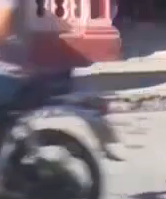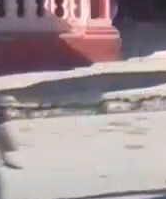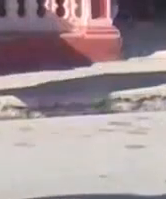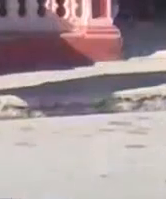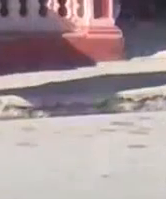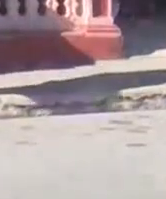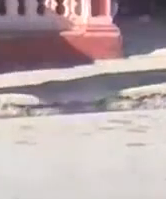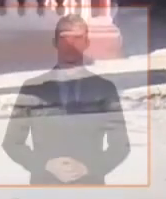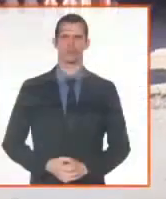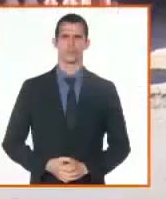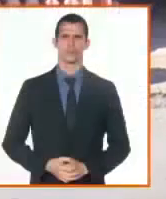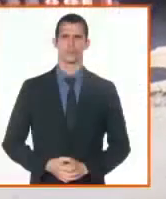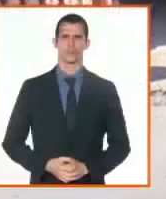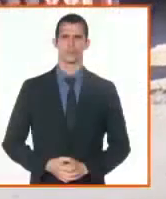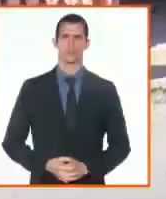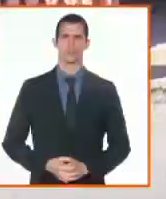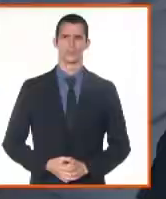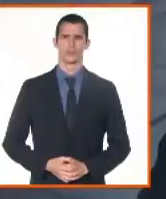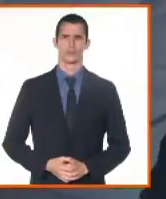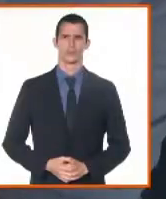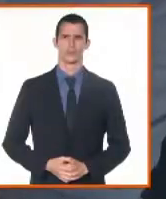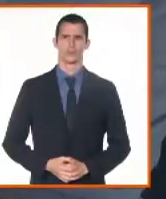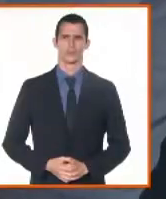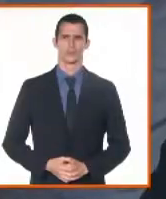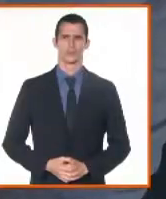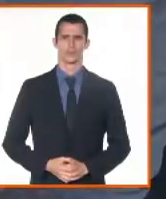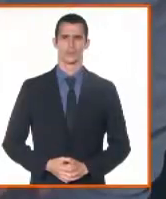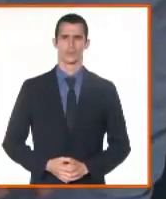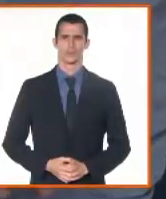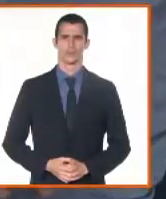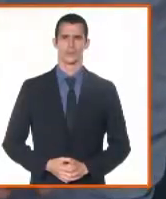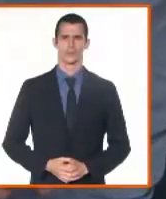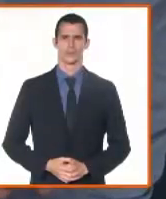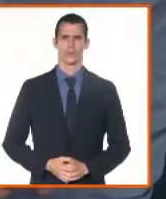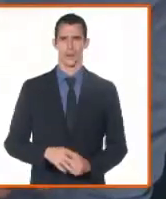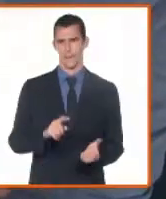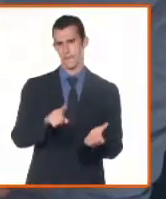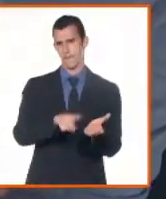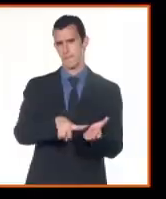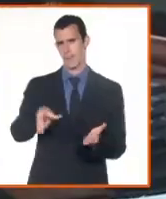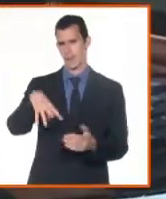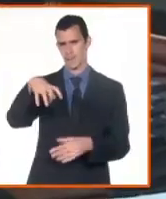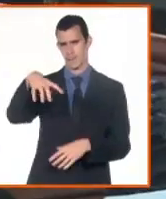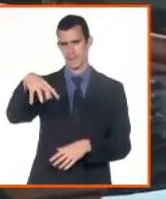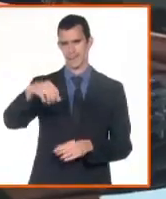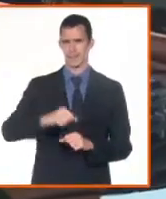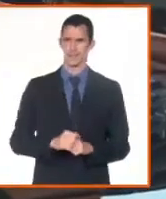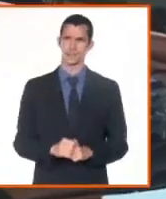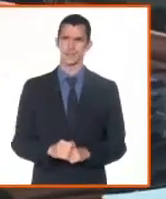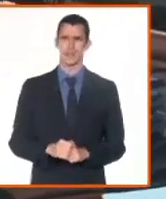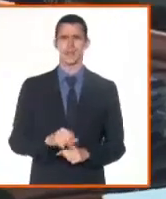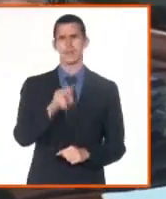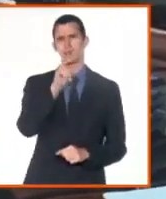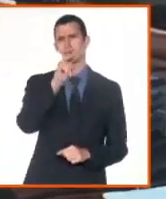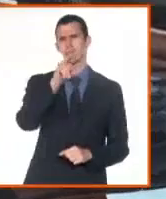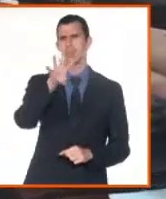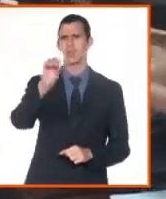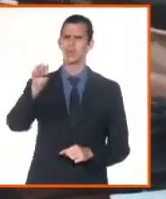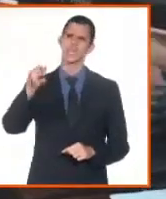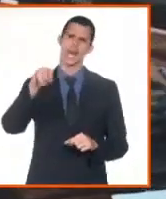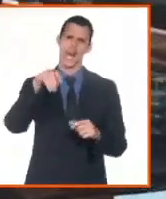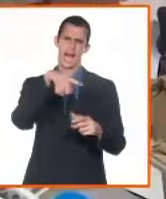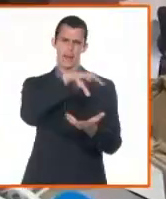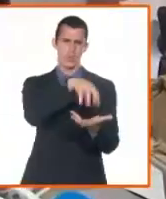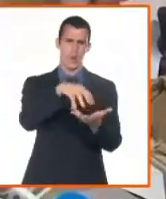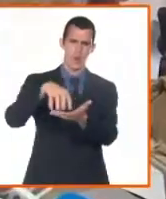A más de 40 unidades de la Dirección Provincial de Justicia en Pinar del Río acuden los ciudadanos para la obtención y legalización de